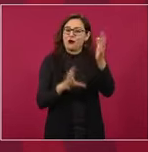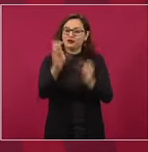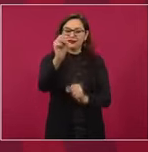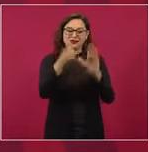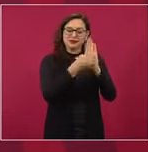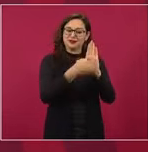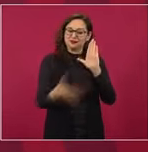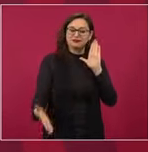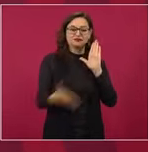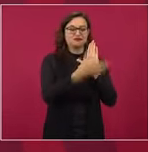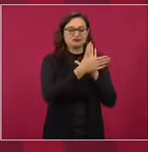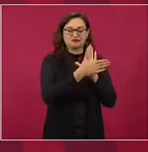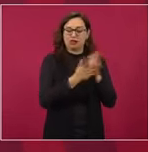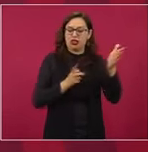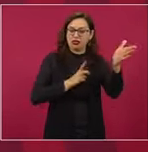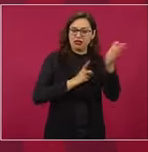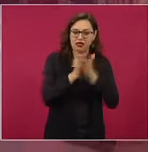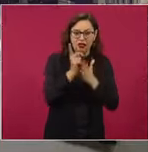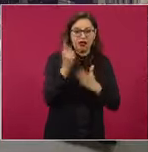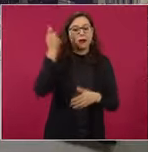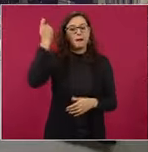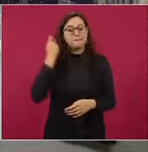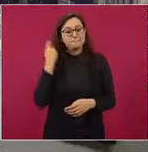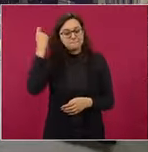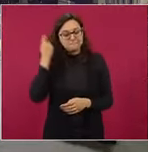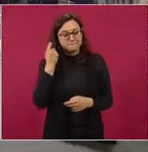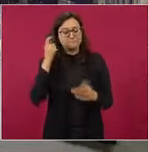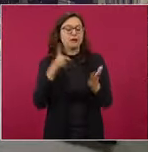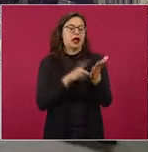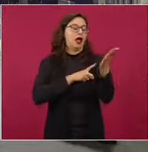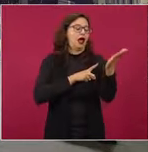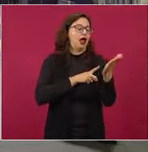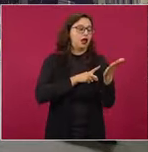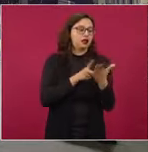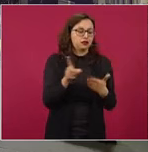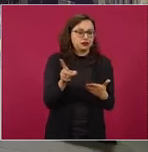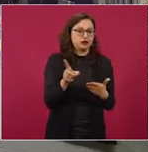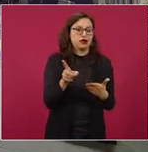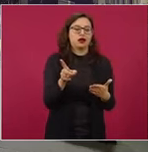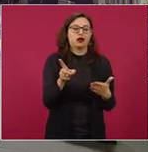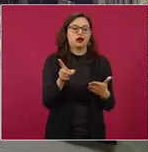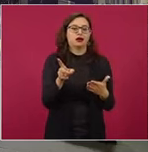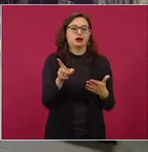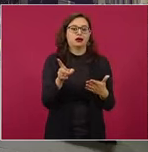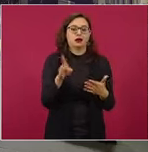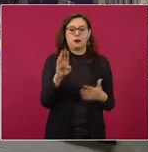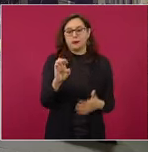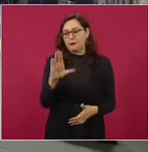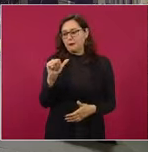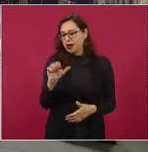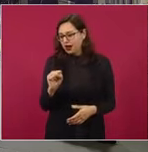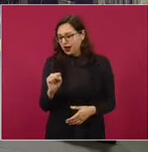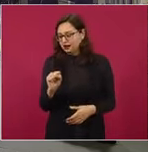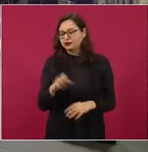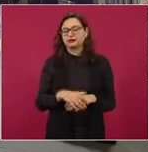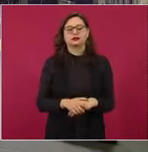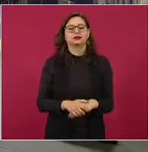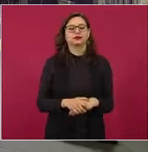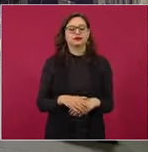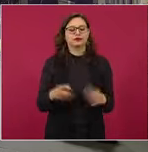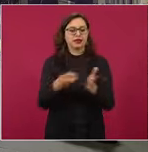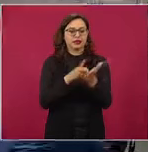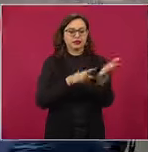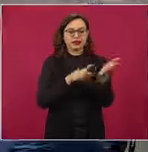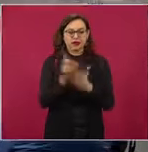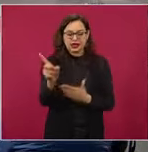el derecho a la pensión, el derecho a las becas, el